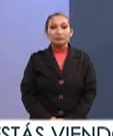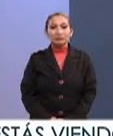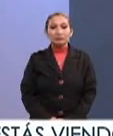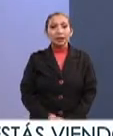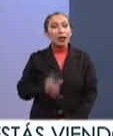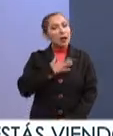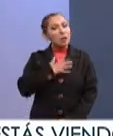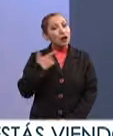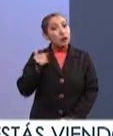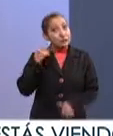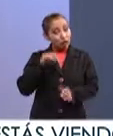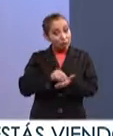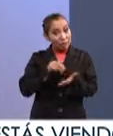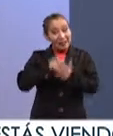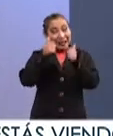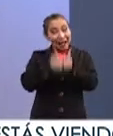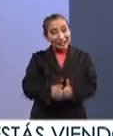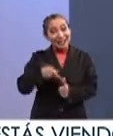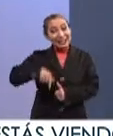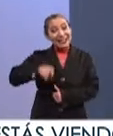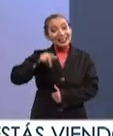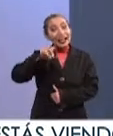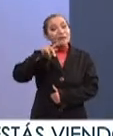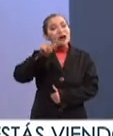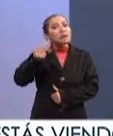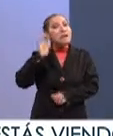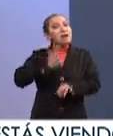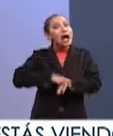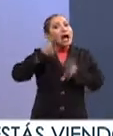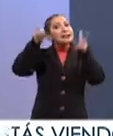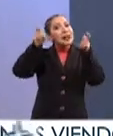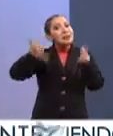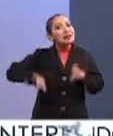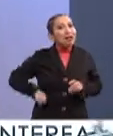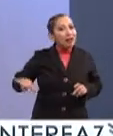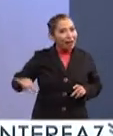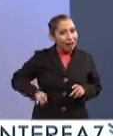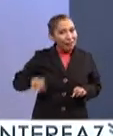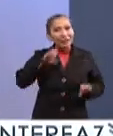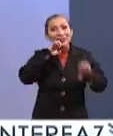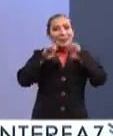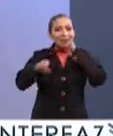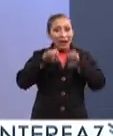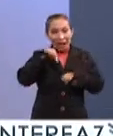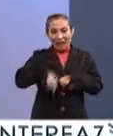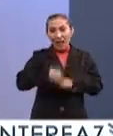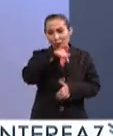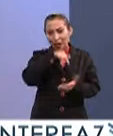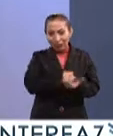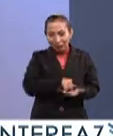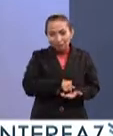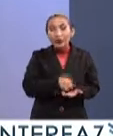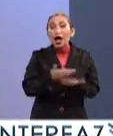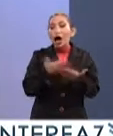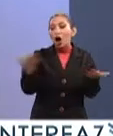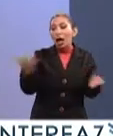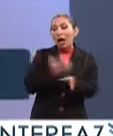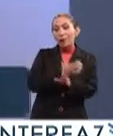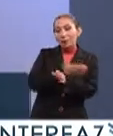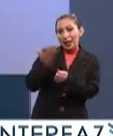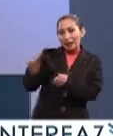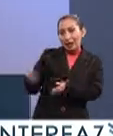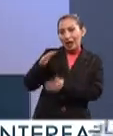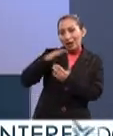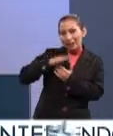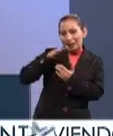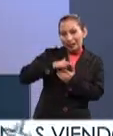¡Qué bueno que no se han ido! Nos siguen acompañando en Interfaz porque tenemos más interesantísimas entrevistas hoy en el estudio. Ahora me acompaña